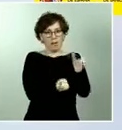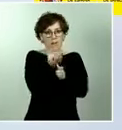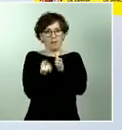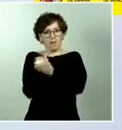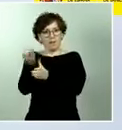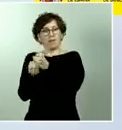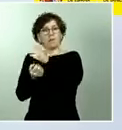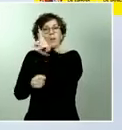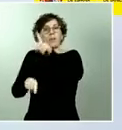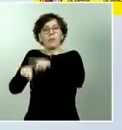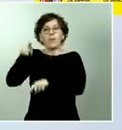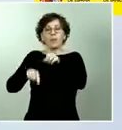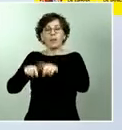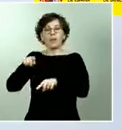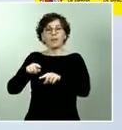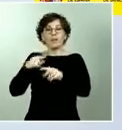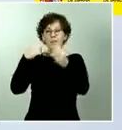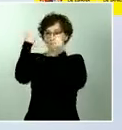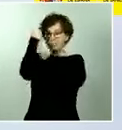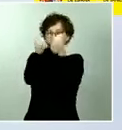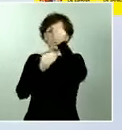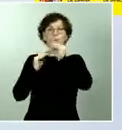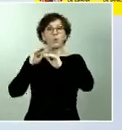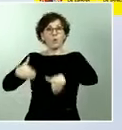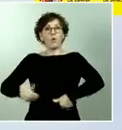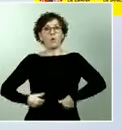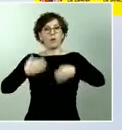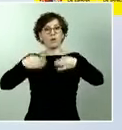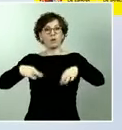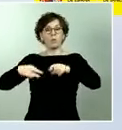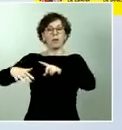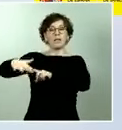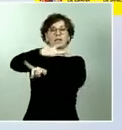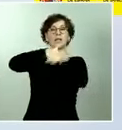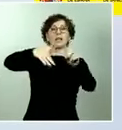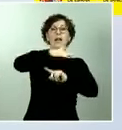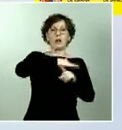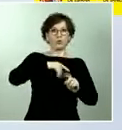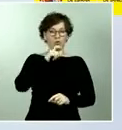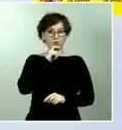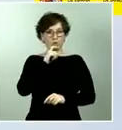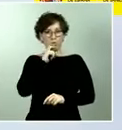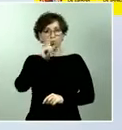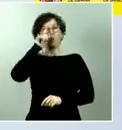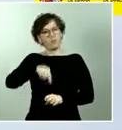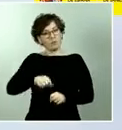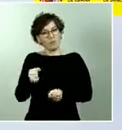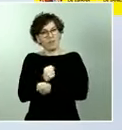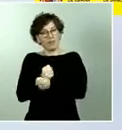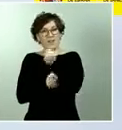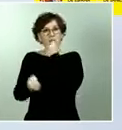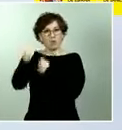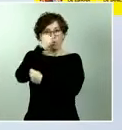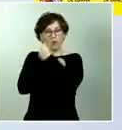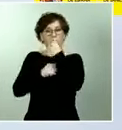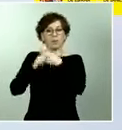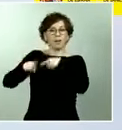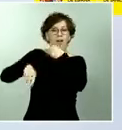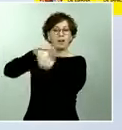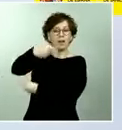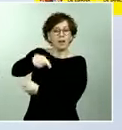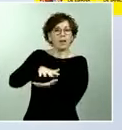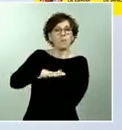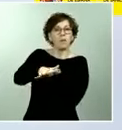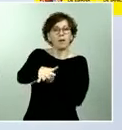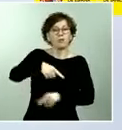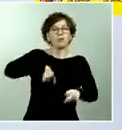previsibles de la vuelta a la normalidad y sobre todo a la actividad económica y su impacto en los transportes tenemos también un